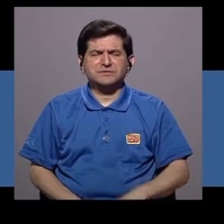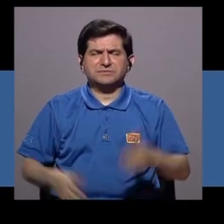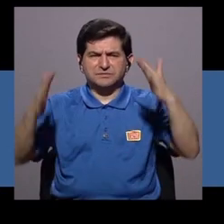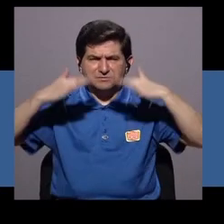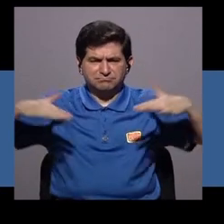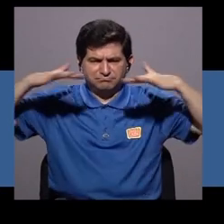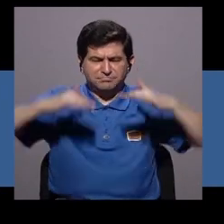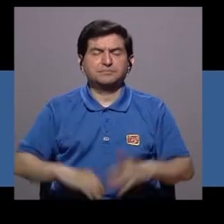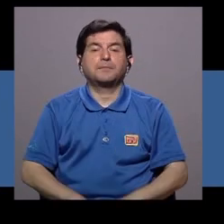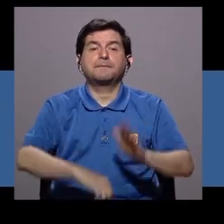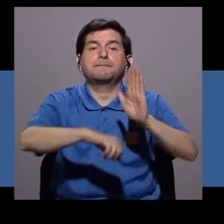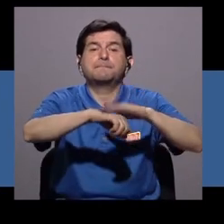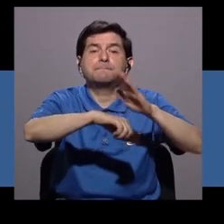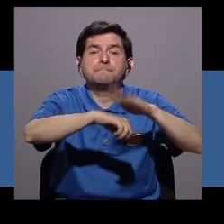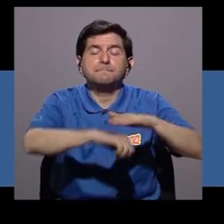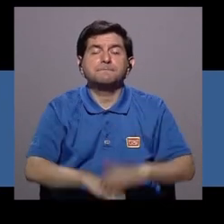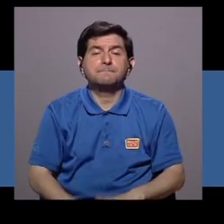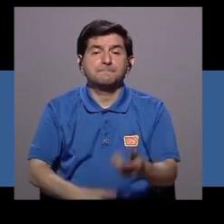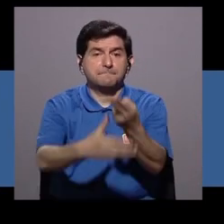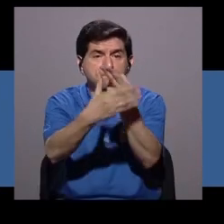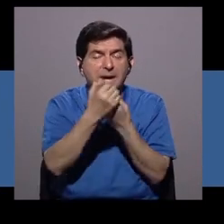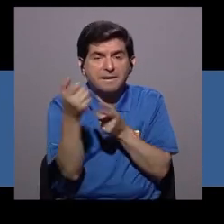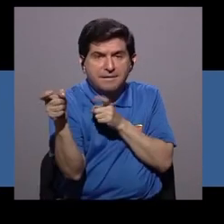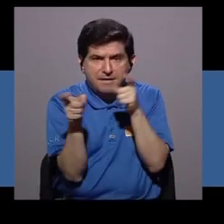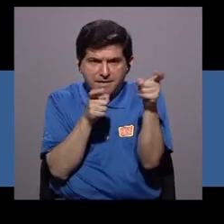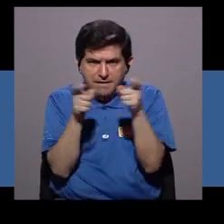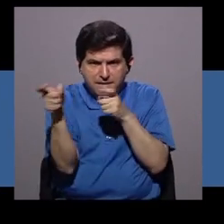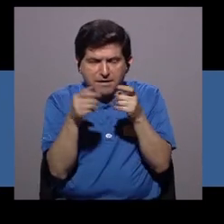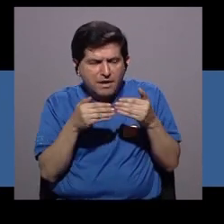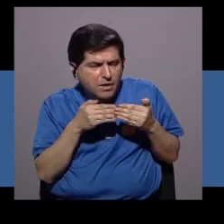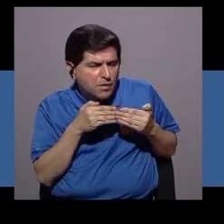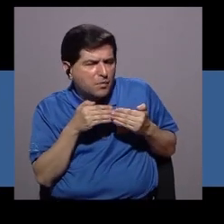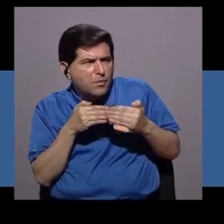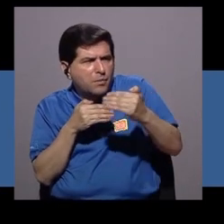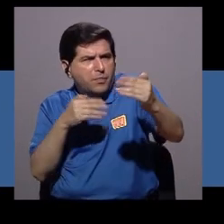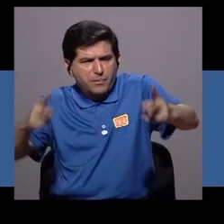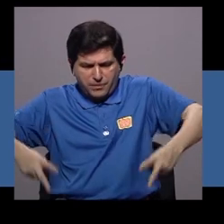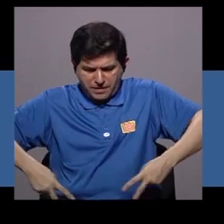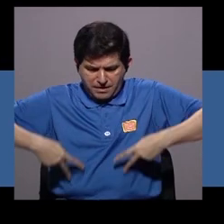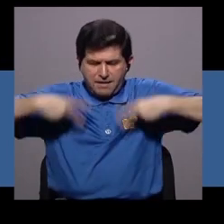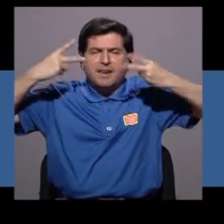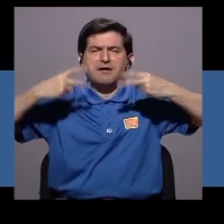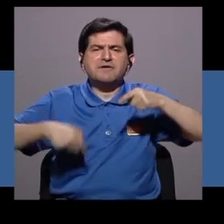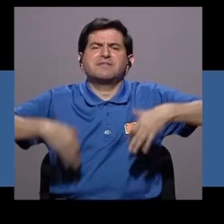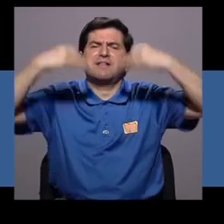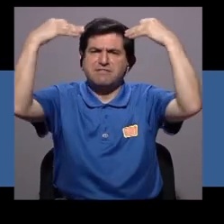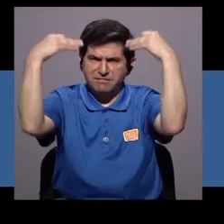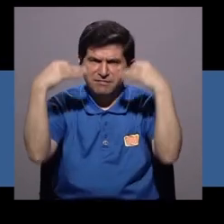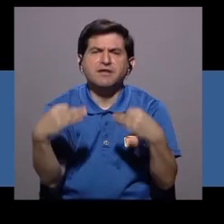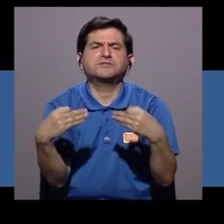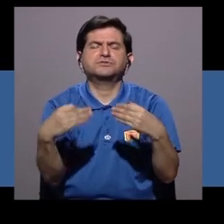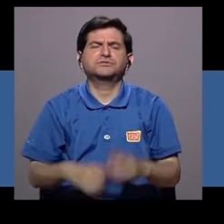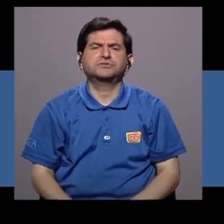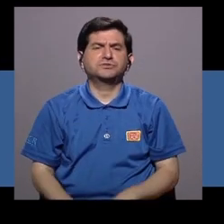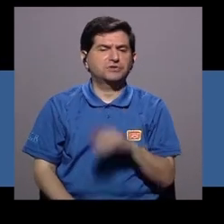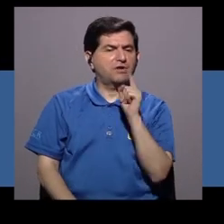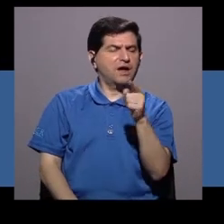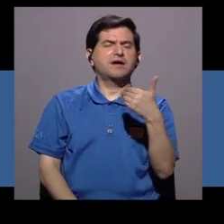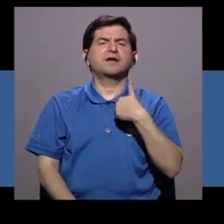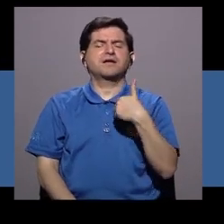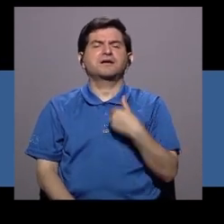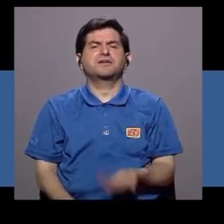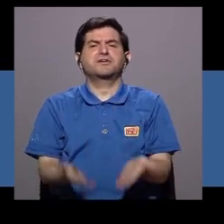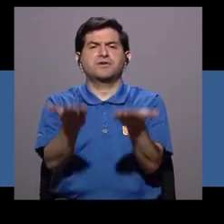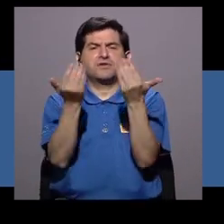va a permitirle a la pareja administrar a lo largo de toda su vida esa decisión de